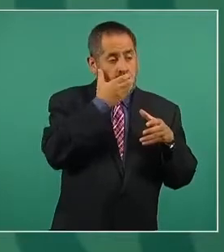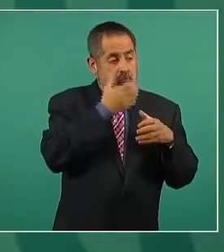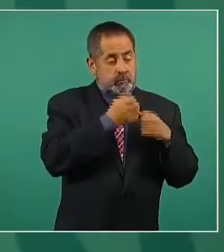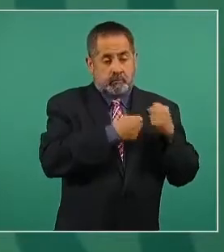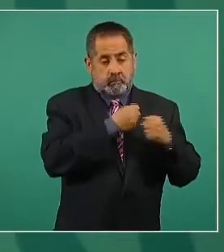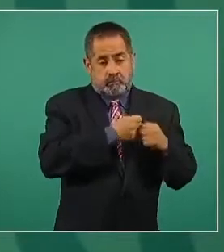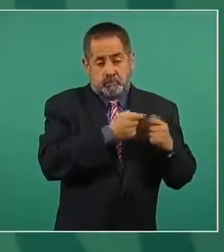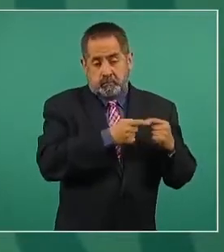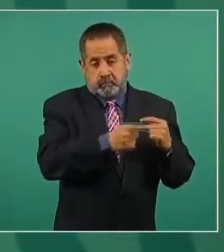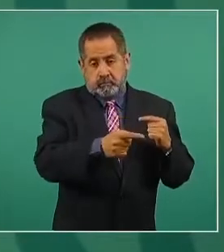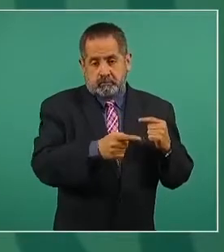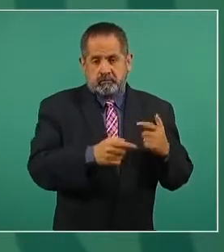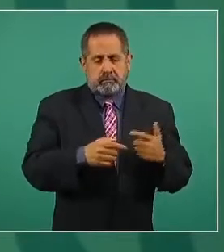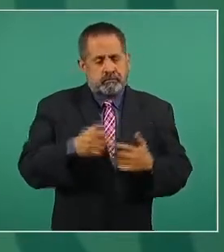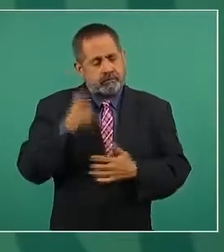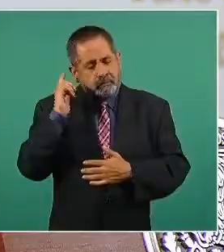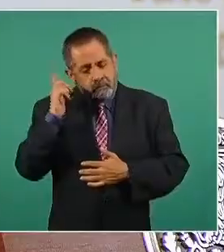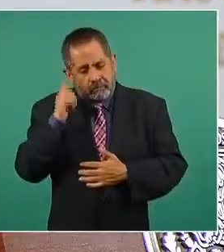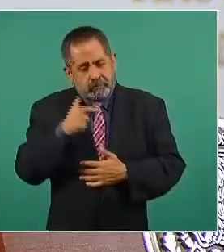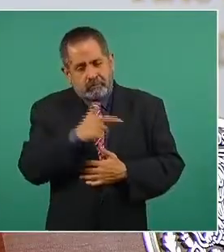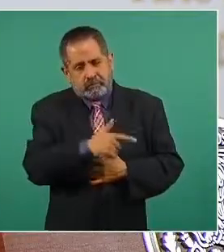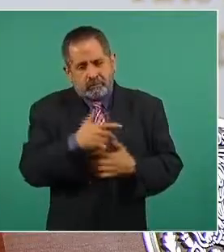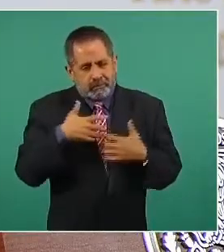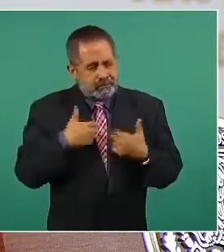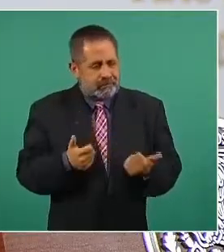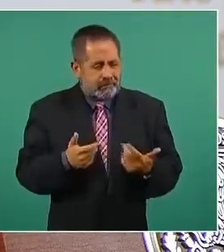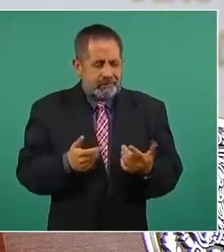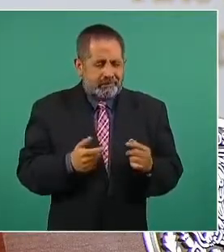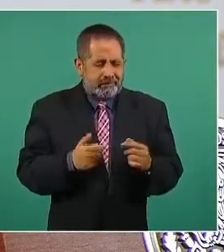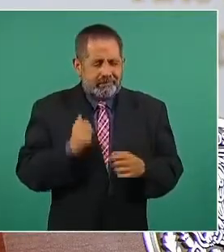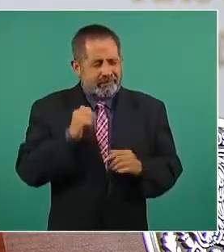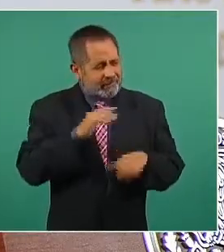sean un poco